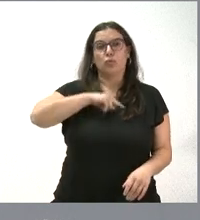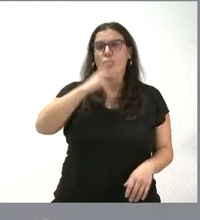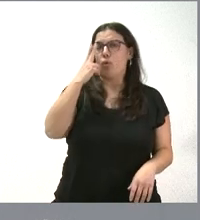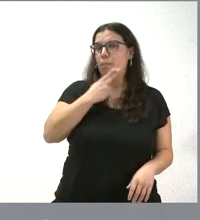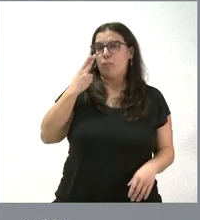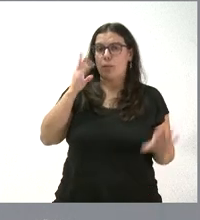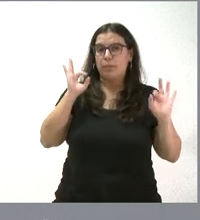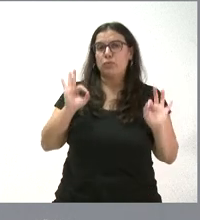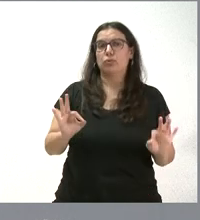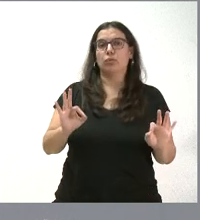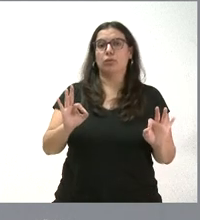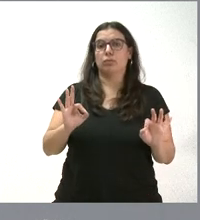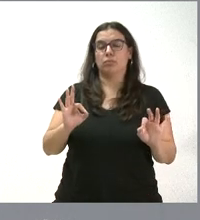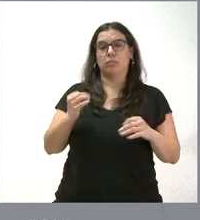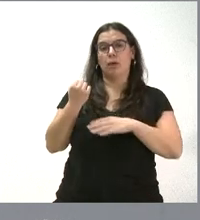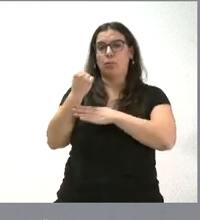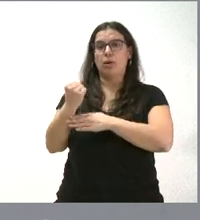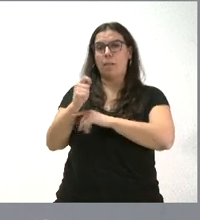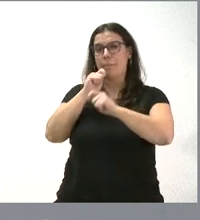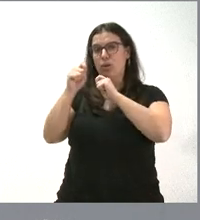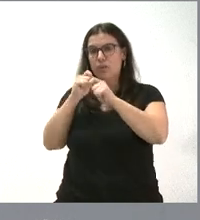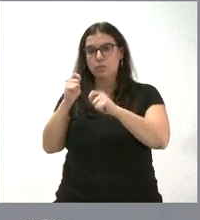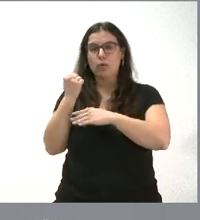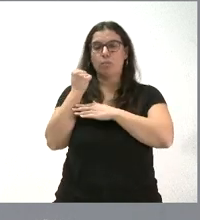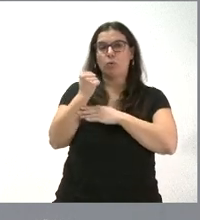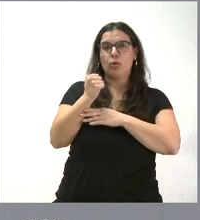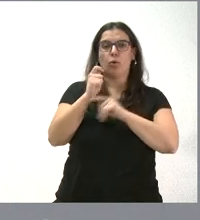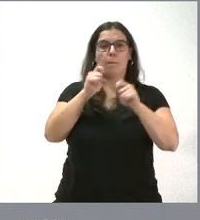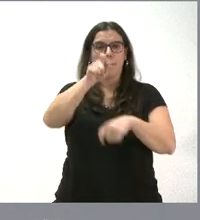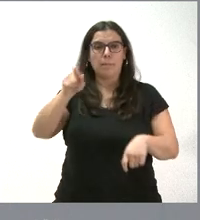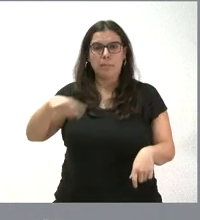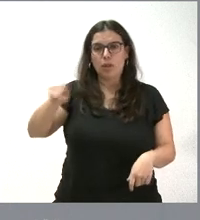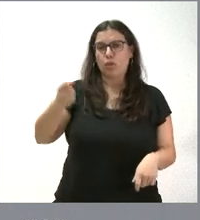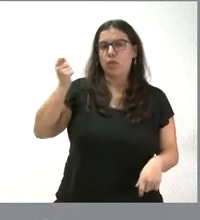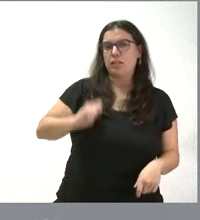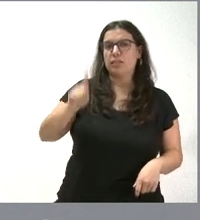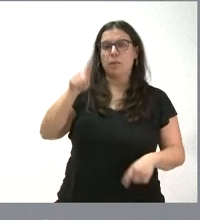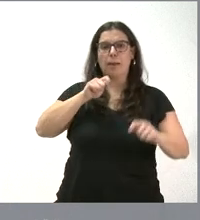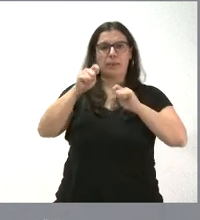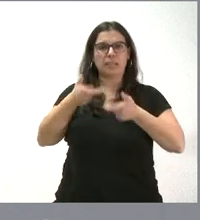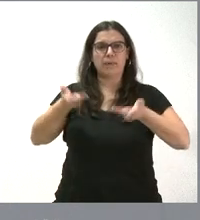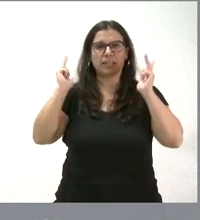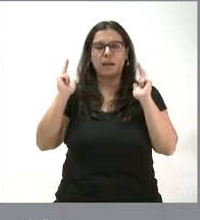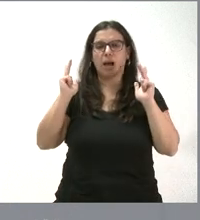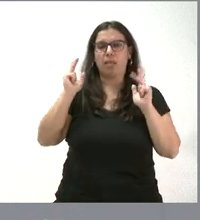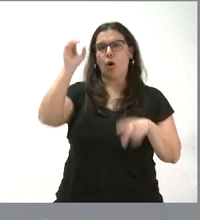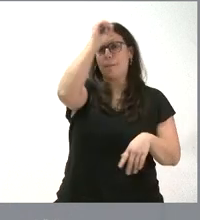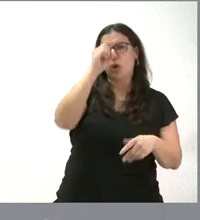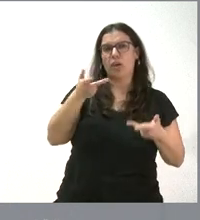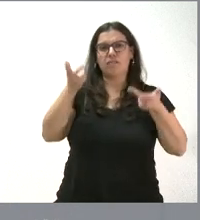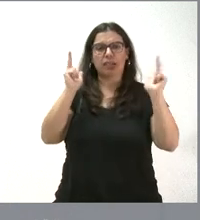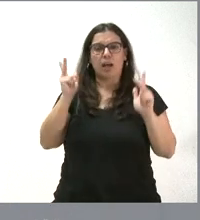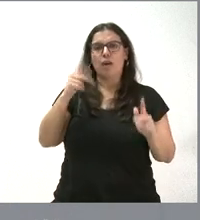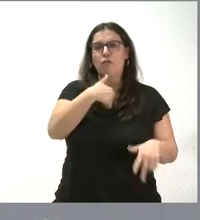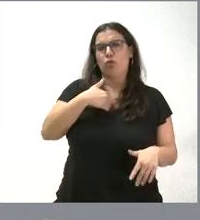con el periodismo, con los periodistas, con la libertad de prensa, con la libertad de opinión, con el papel tan